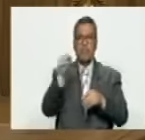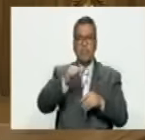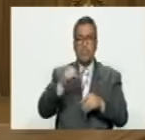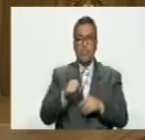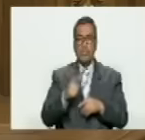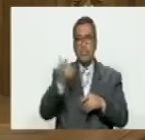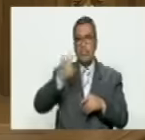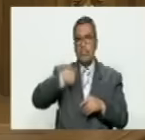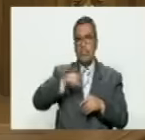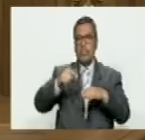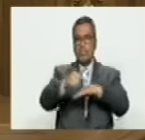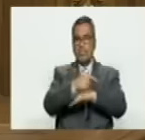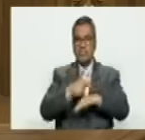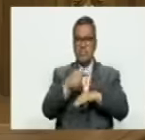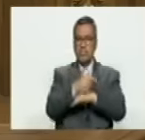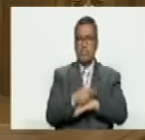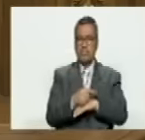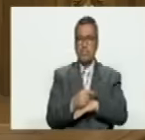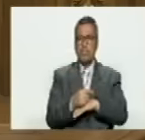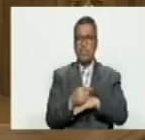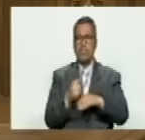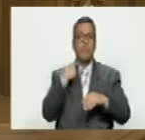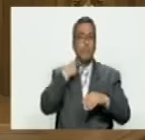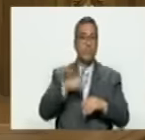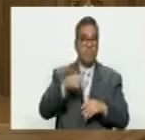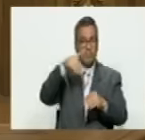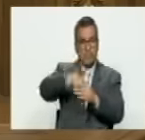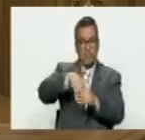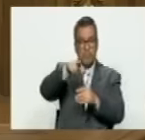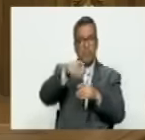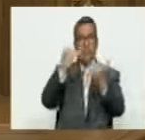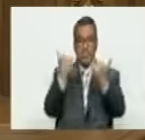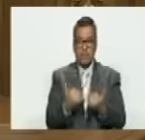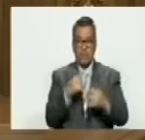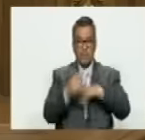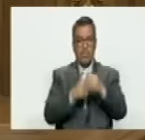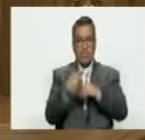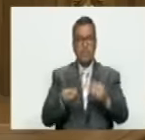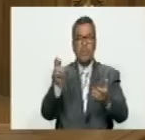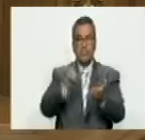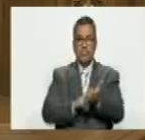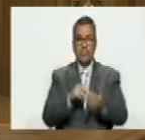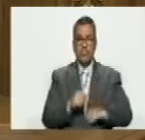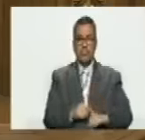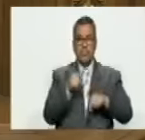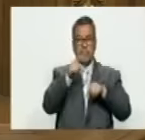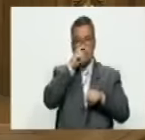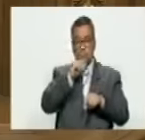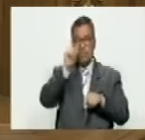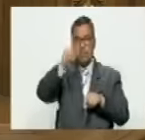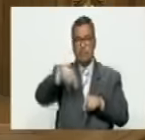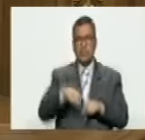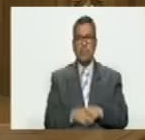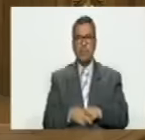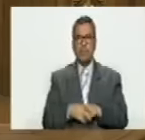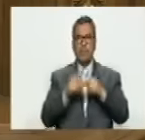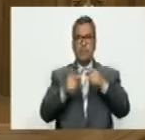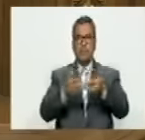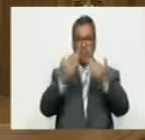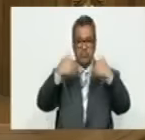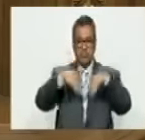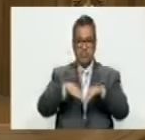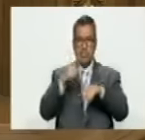tenía el gobierno el gobierno había perdido las elecciones ahora lo está repitiendo en ese año también en la siguiente